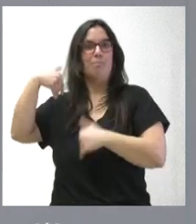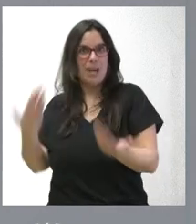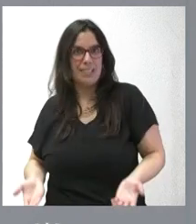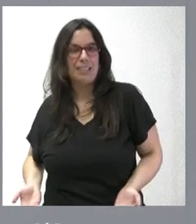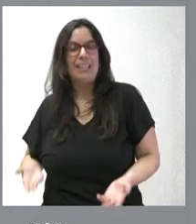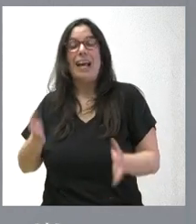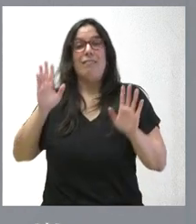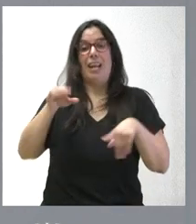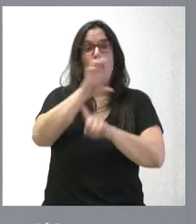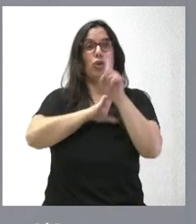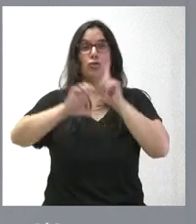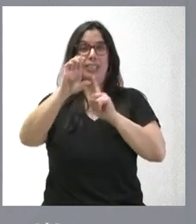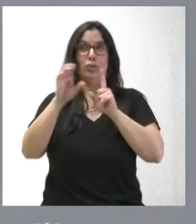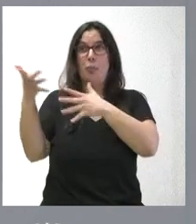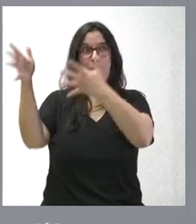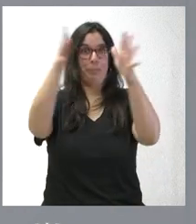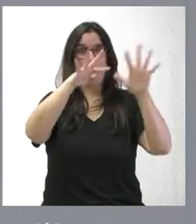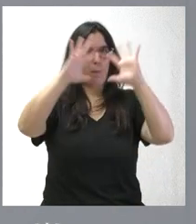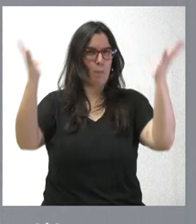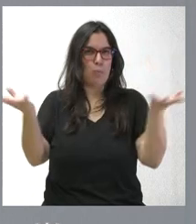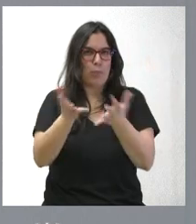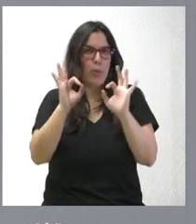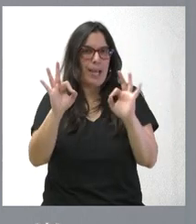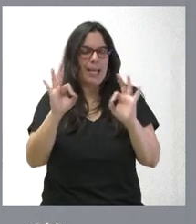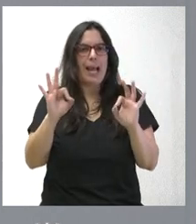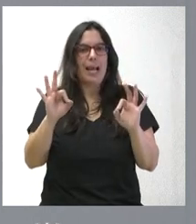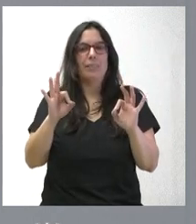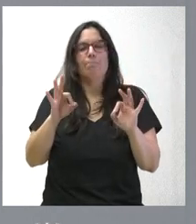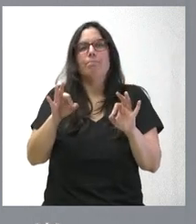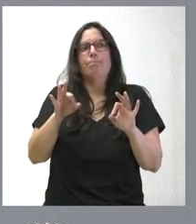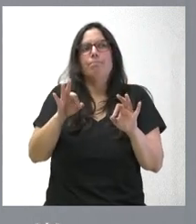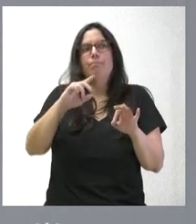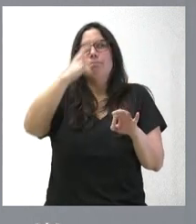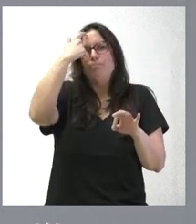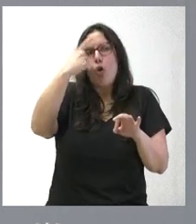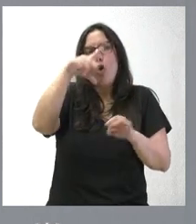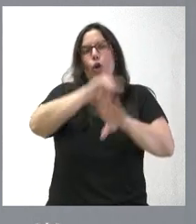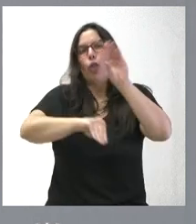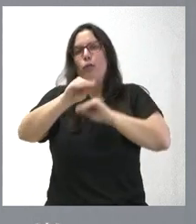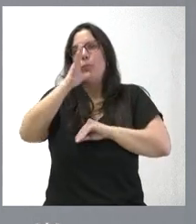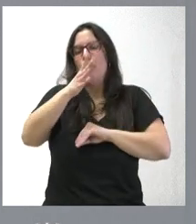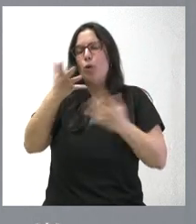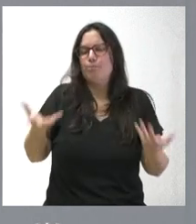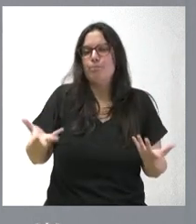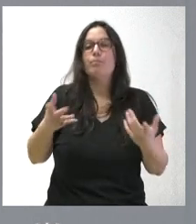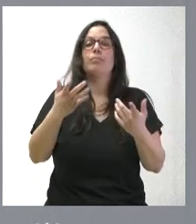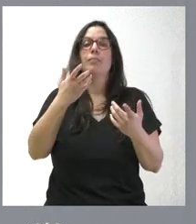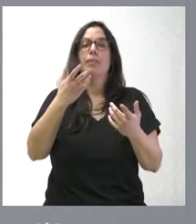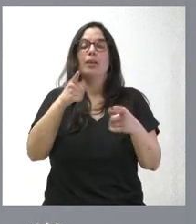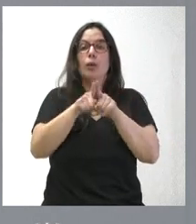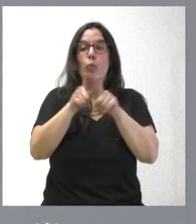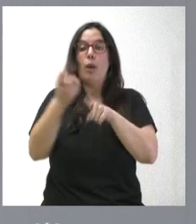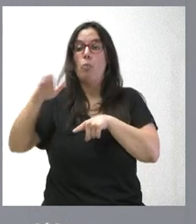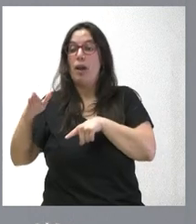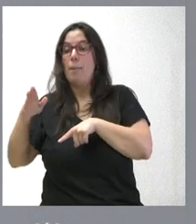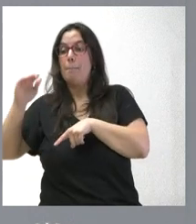un contexto en el que estamos viviendo, que tiene muchas interpretaciones, donde el saldo migratorio es positivo, donde vienen más gentes que las que se van,